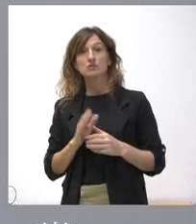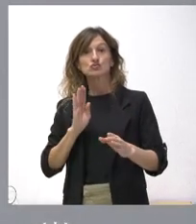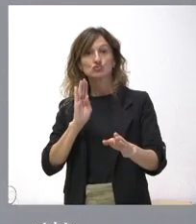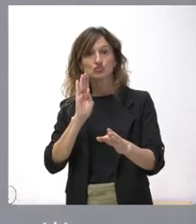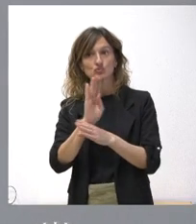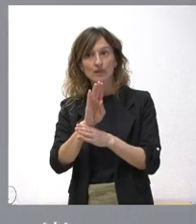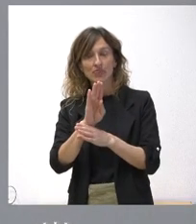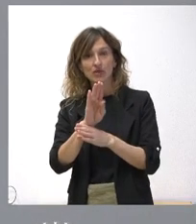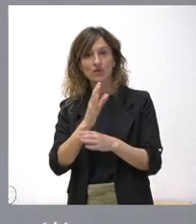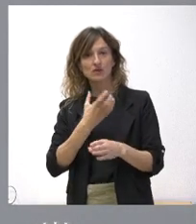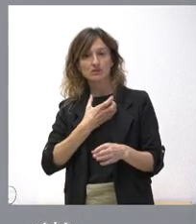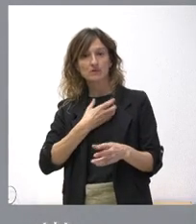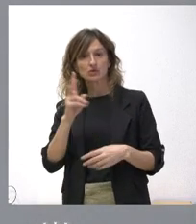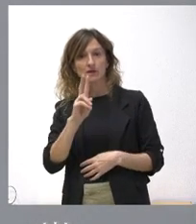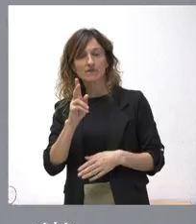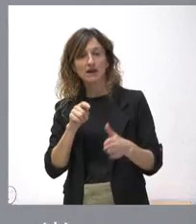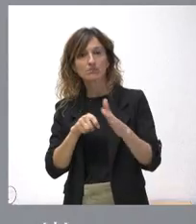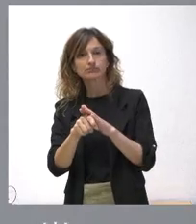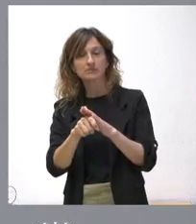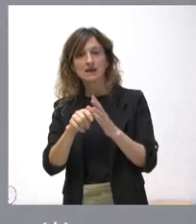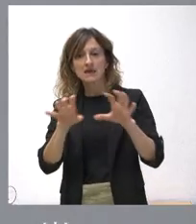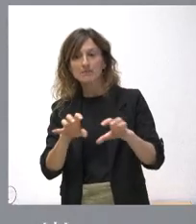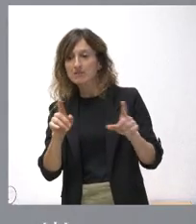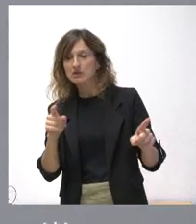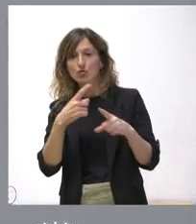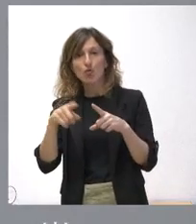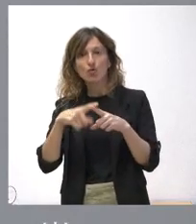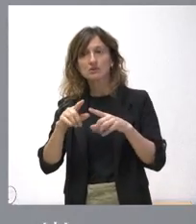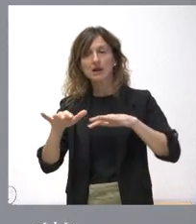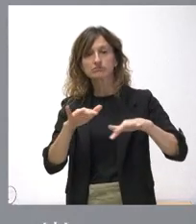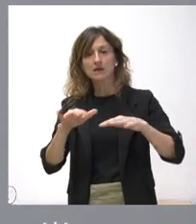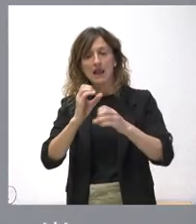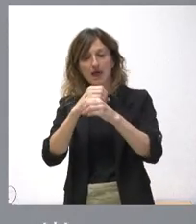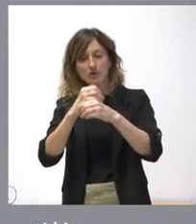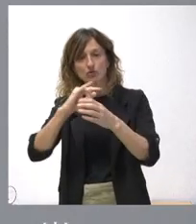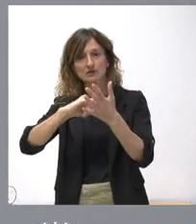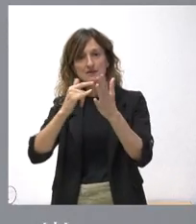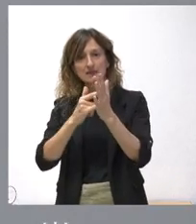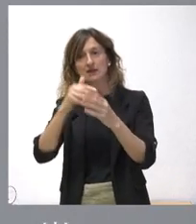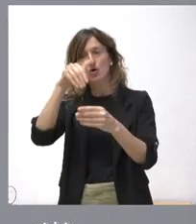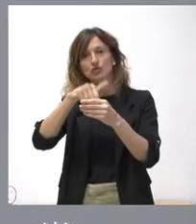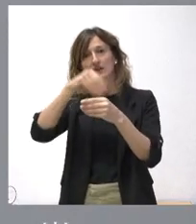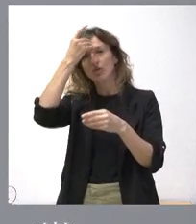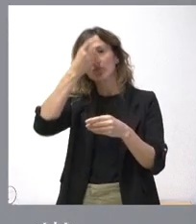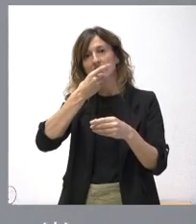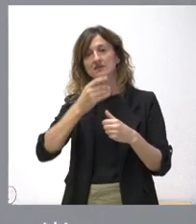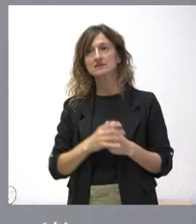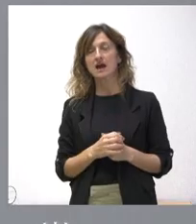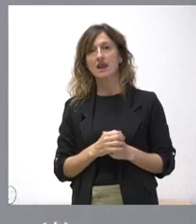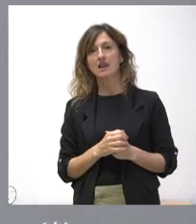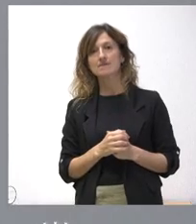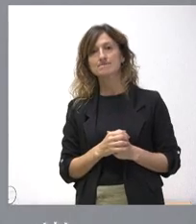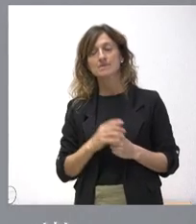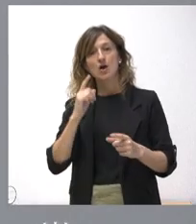al Ayuntamiento de Valladolid para financiar el equipamiento necesario para poner en marcha un laboratorio tecnológico de contenidos digitales. Tiene como